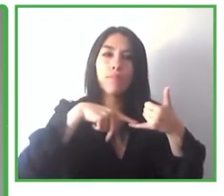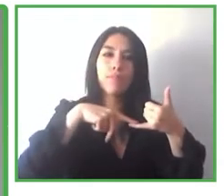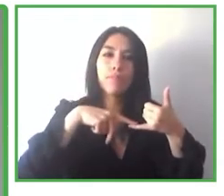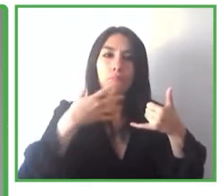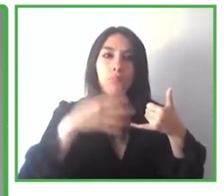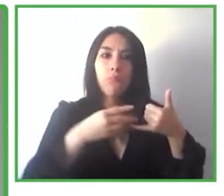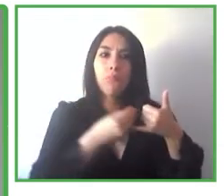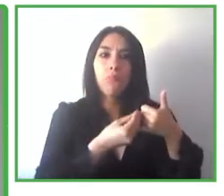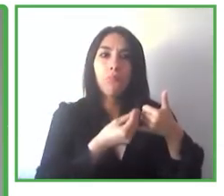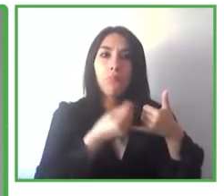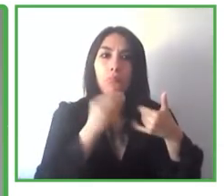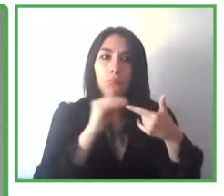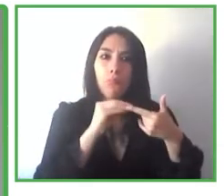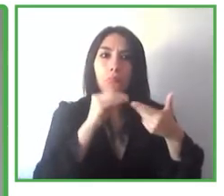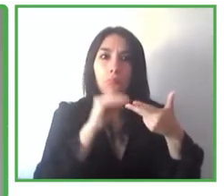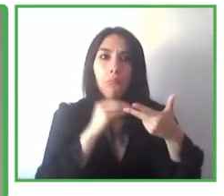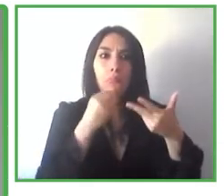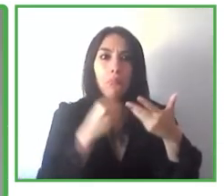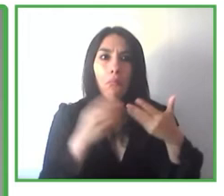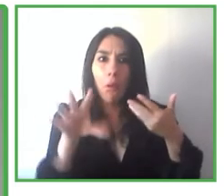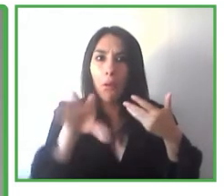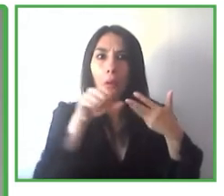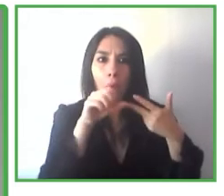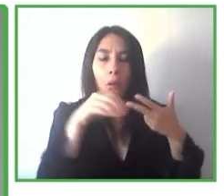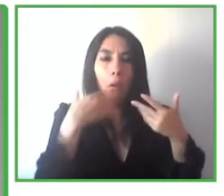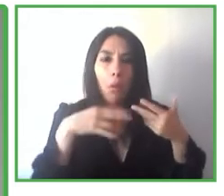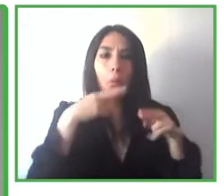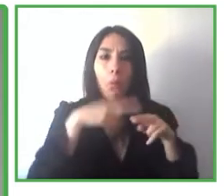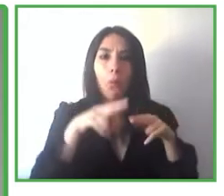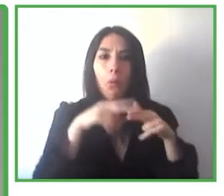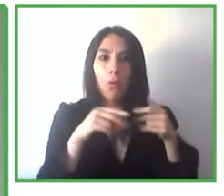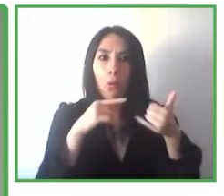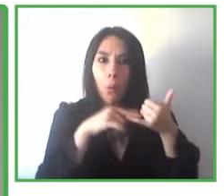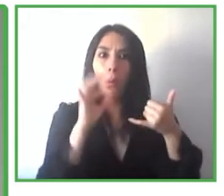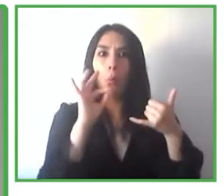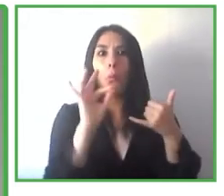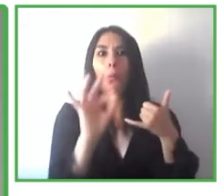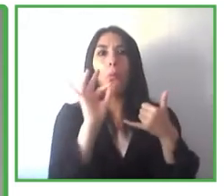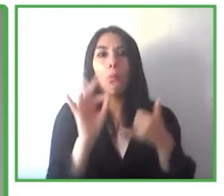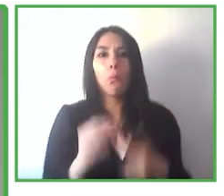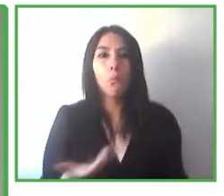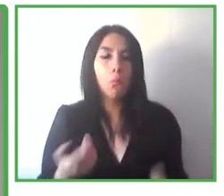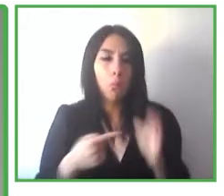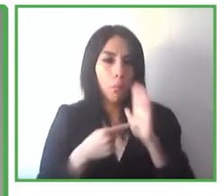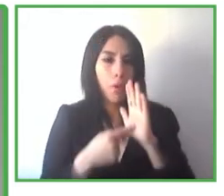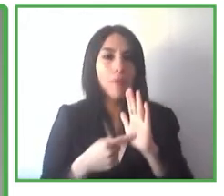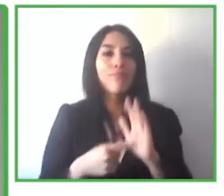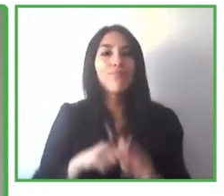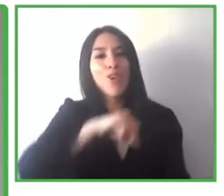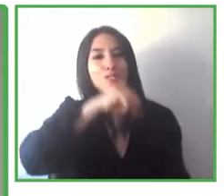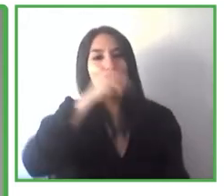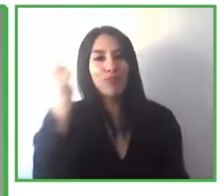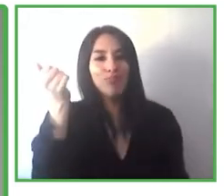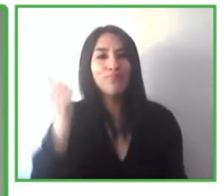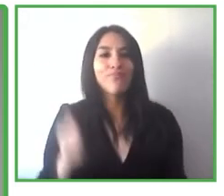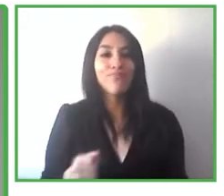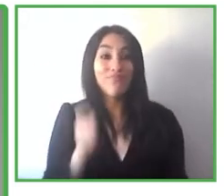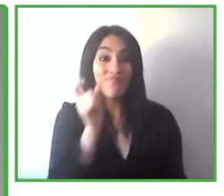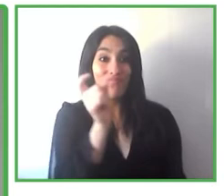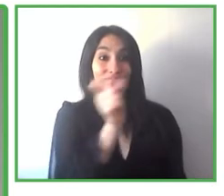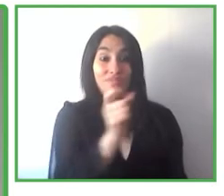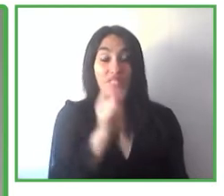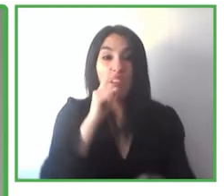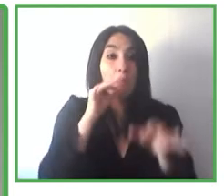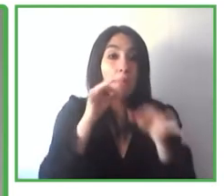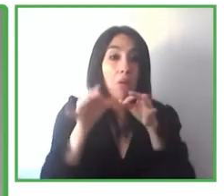Podemos hablar también, por ejemplo, si estamos hablando de población, hemos hablado de unos cuantos millones de usuarios. Estamos